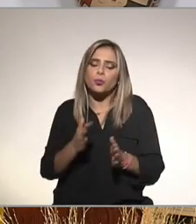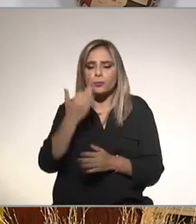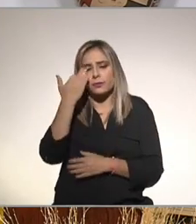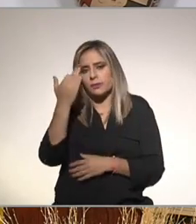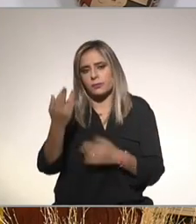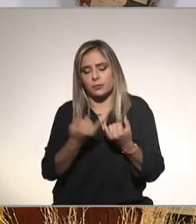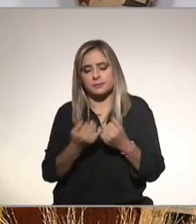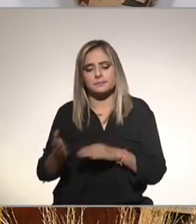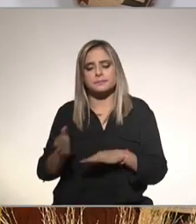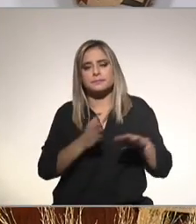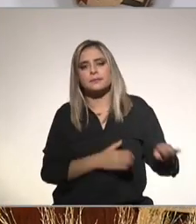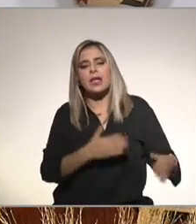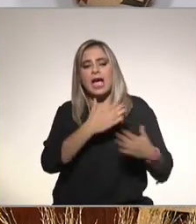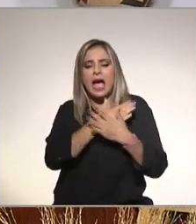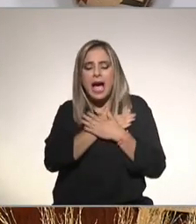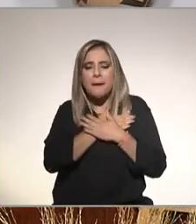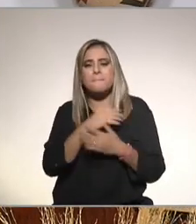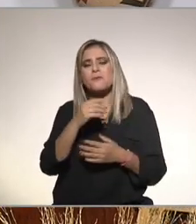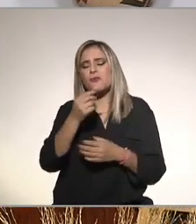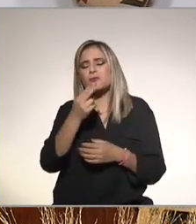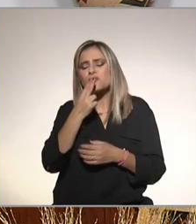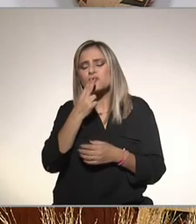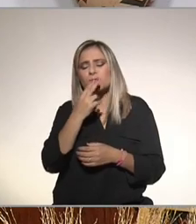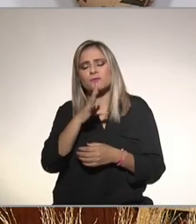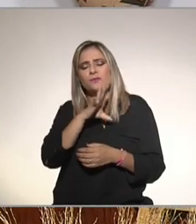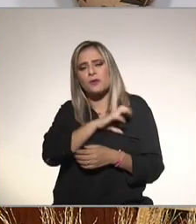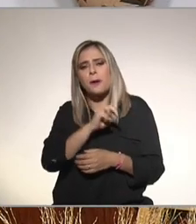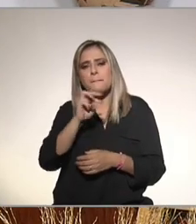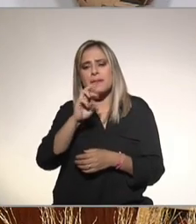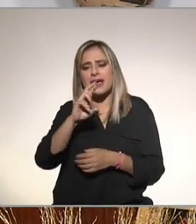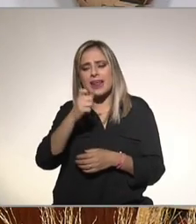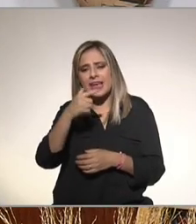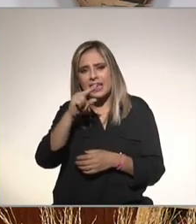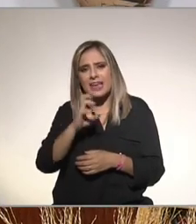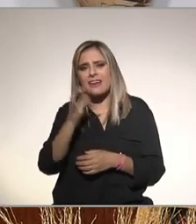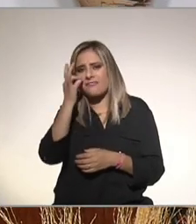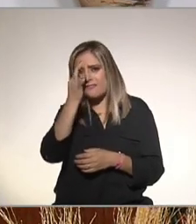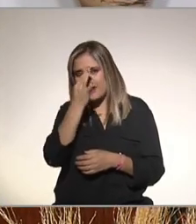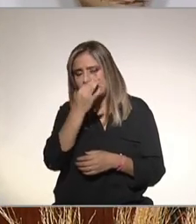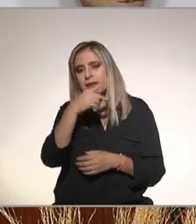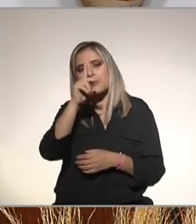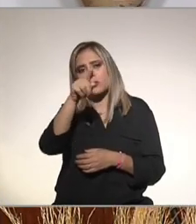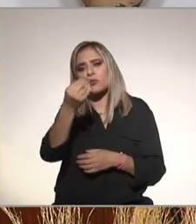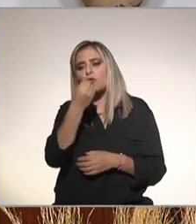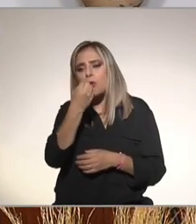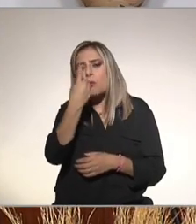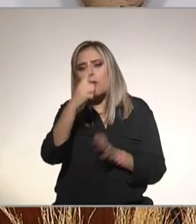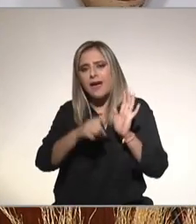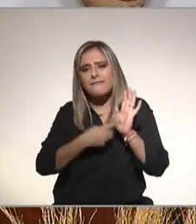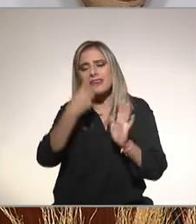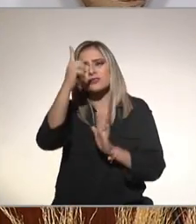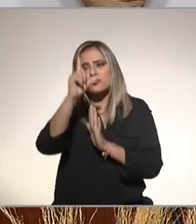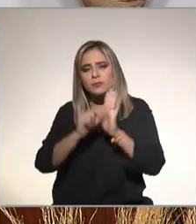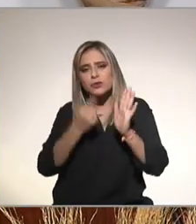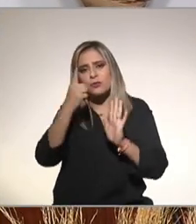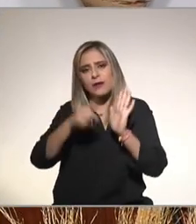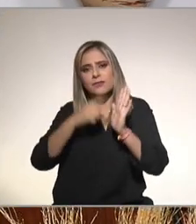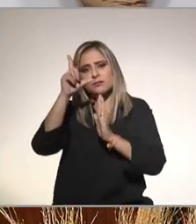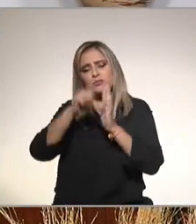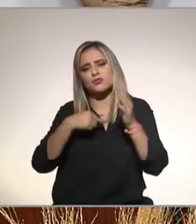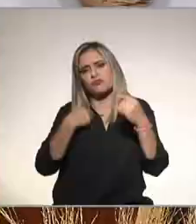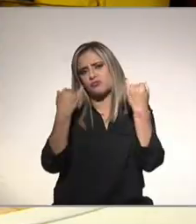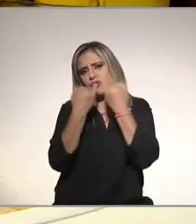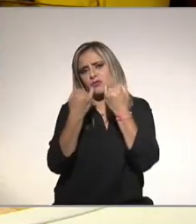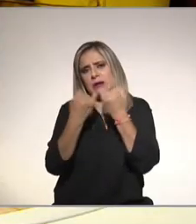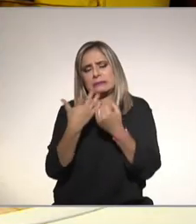alguien nos dijo amo el merengue y el merengue con fresas si es muy rico te recomendamos que te comes un merengue una vez al mes no pasa nada yo también lo hago eso me